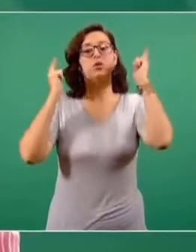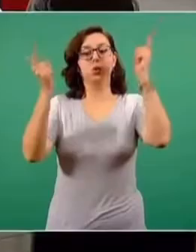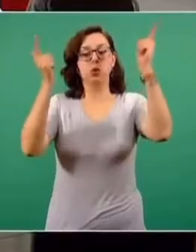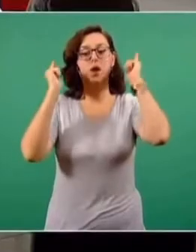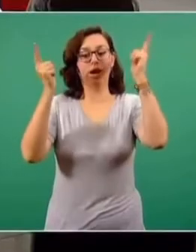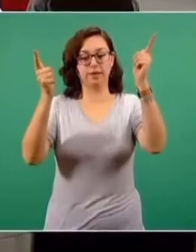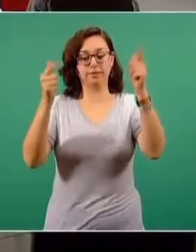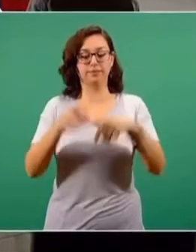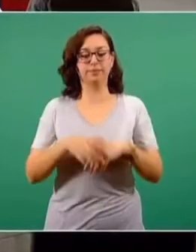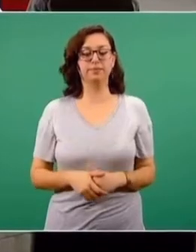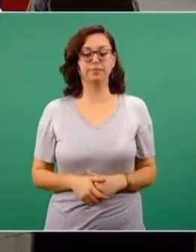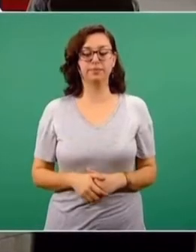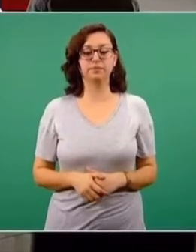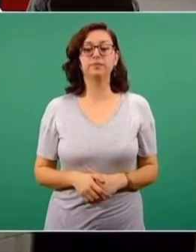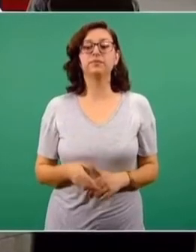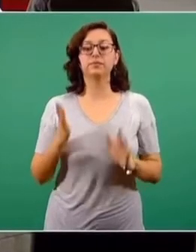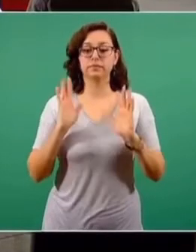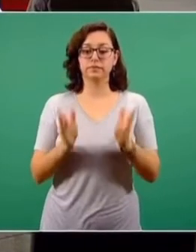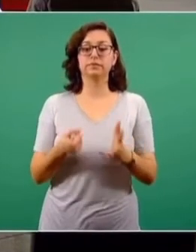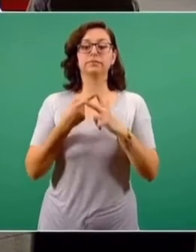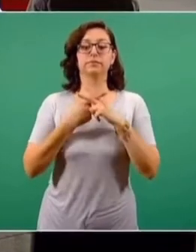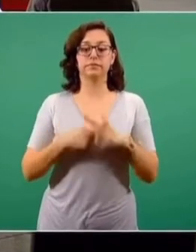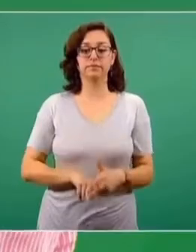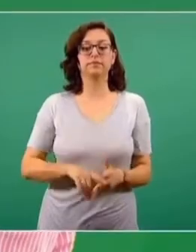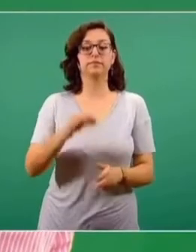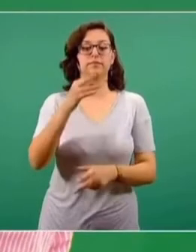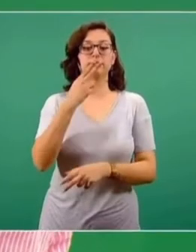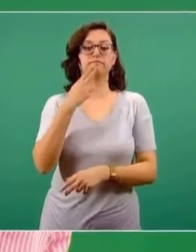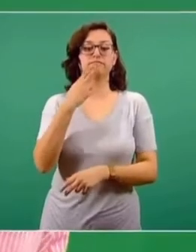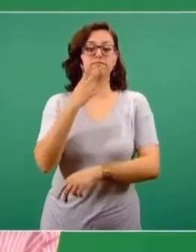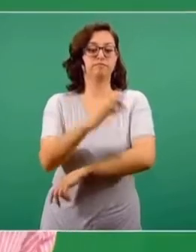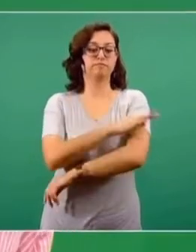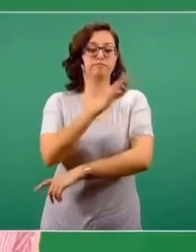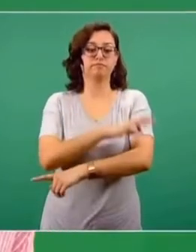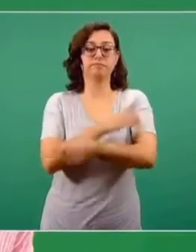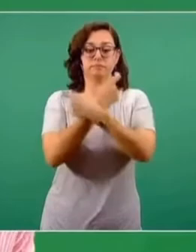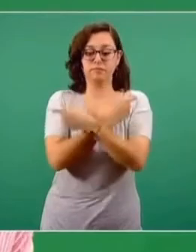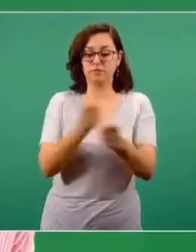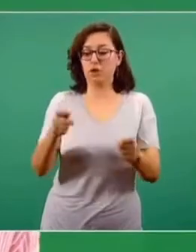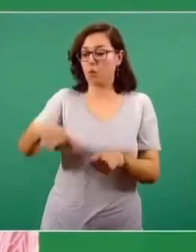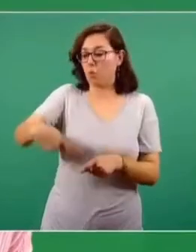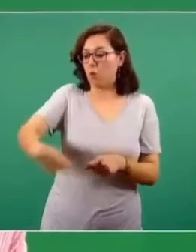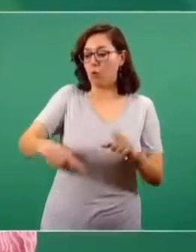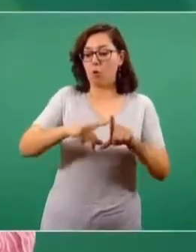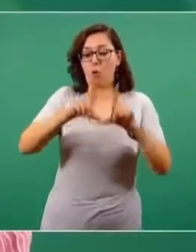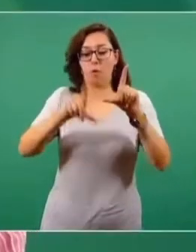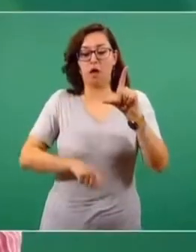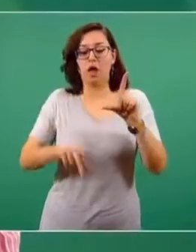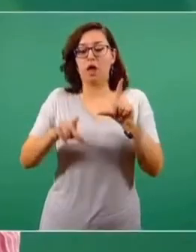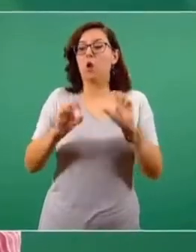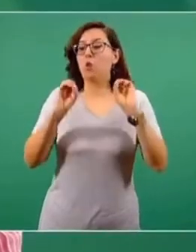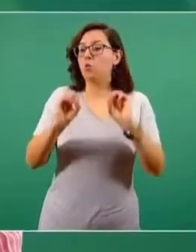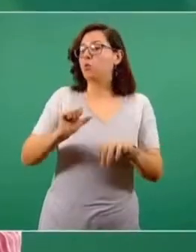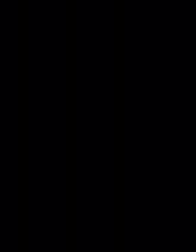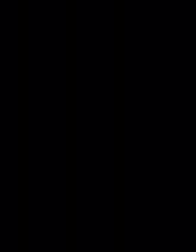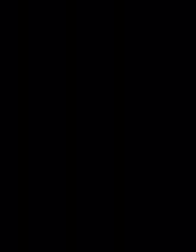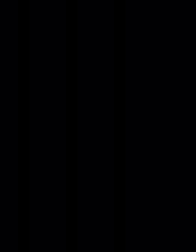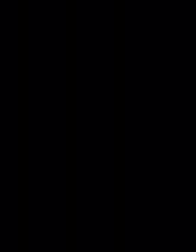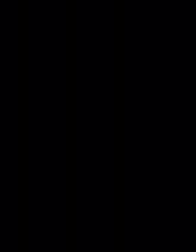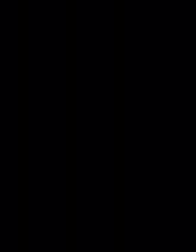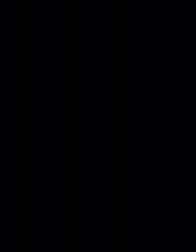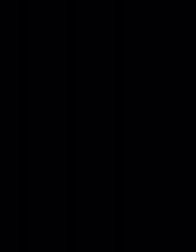donde podamos usar esta vacuna y lo mismo para abastecer a México o, si fuera necesario, a otros países.